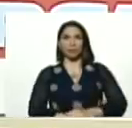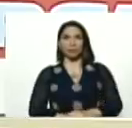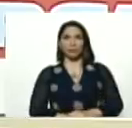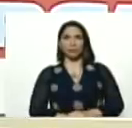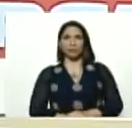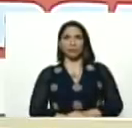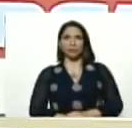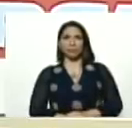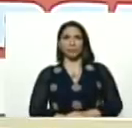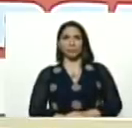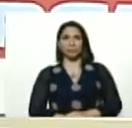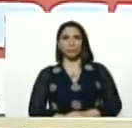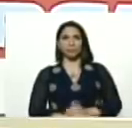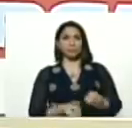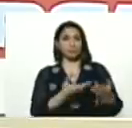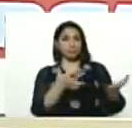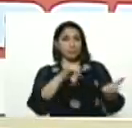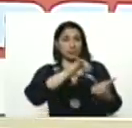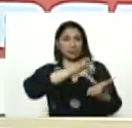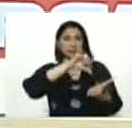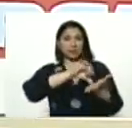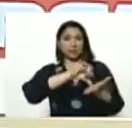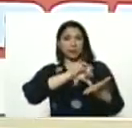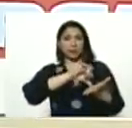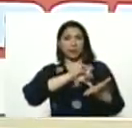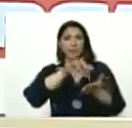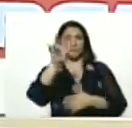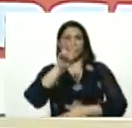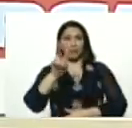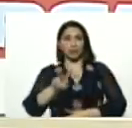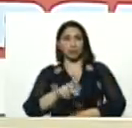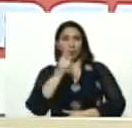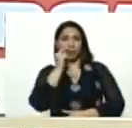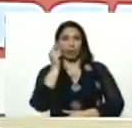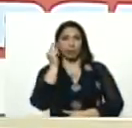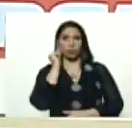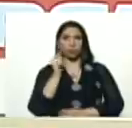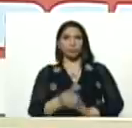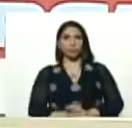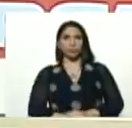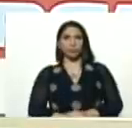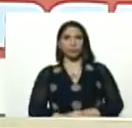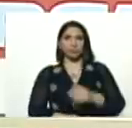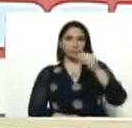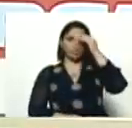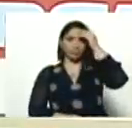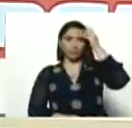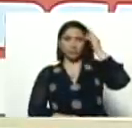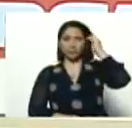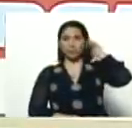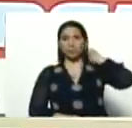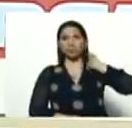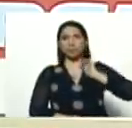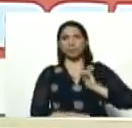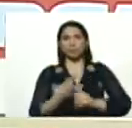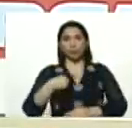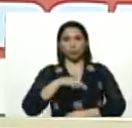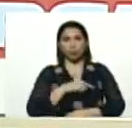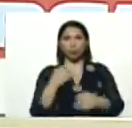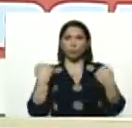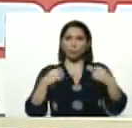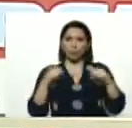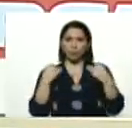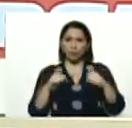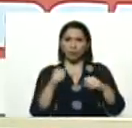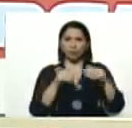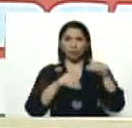de, de, esos centros, de, de esos venezolanos, venezolanas, que, que es muchísimo, nos venimos preparando, para esta elección, vino